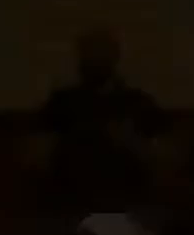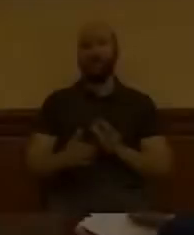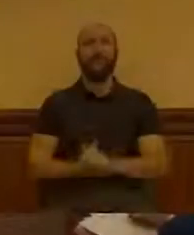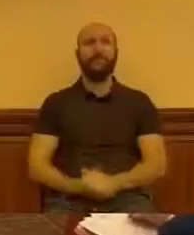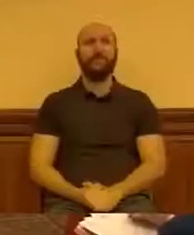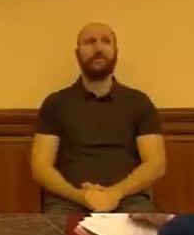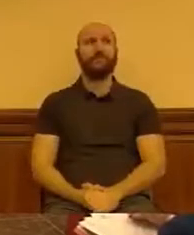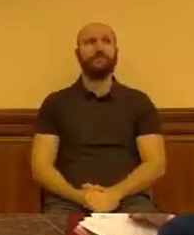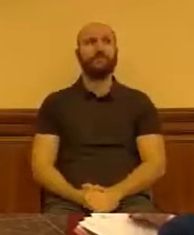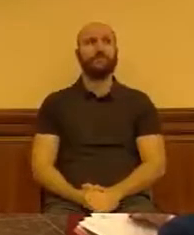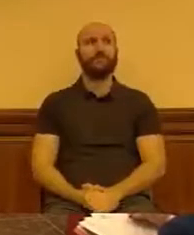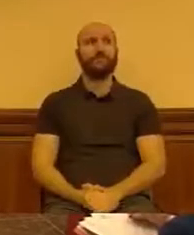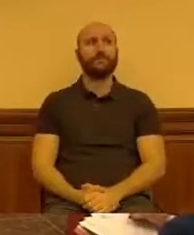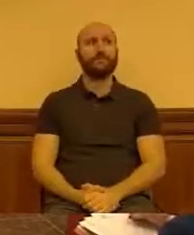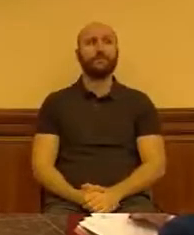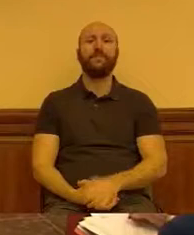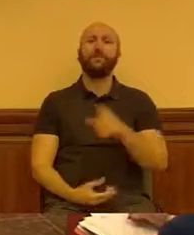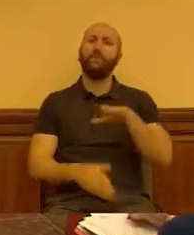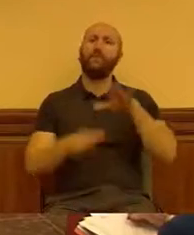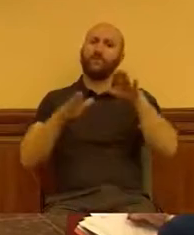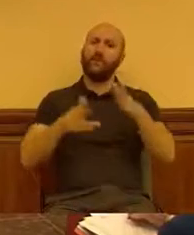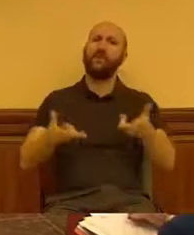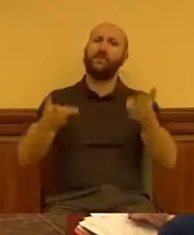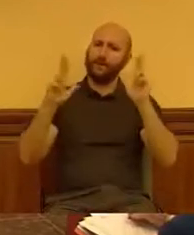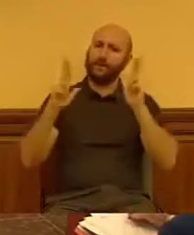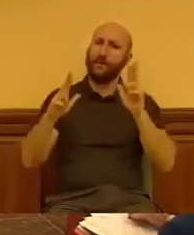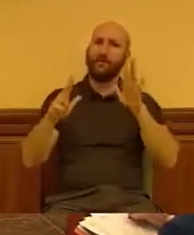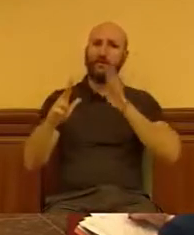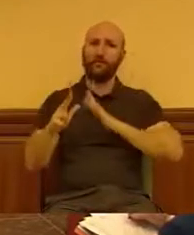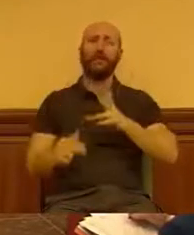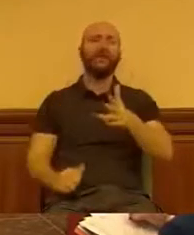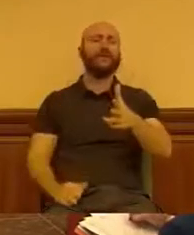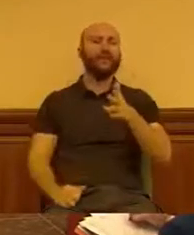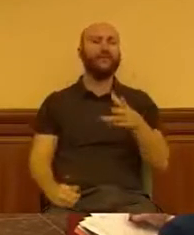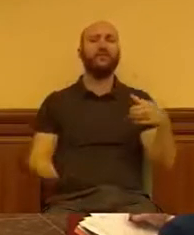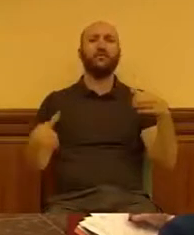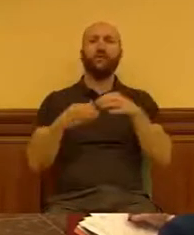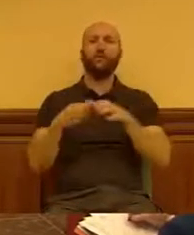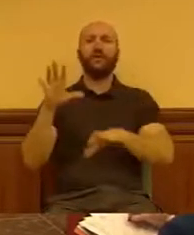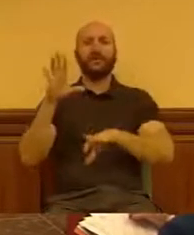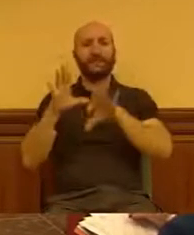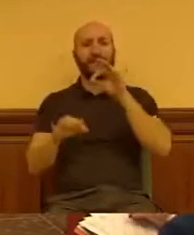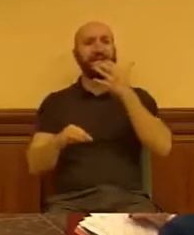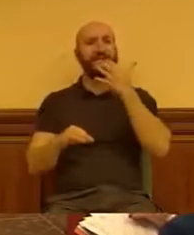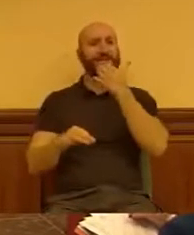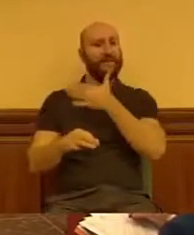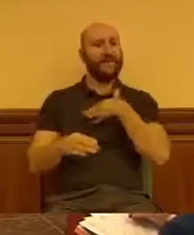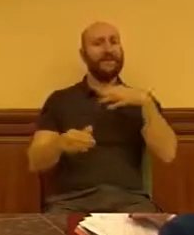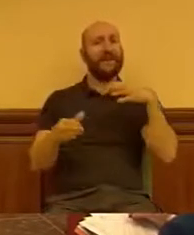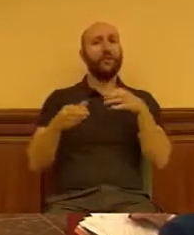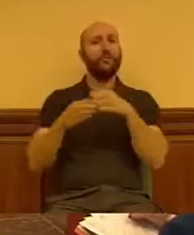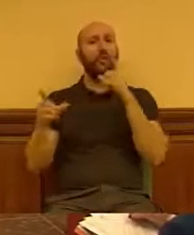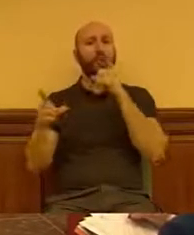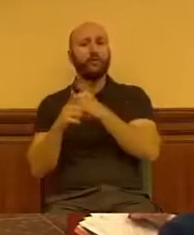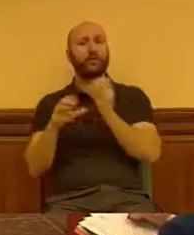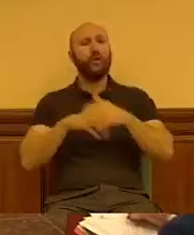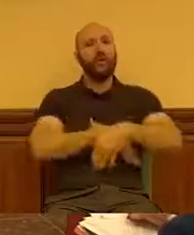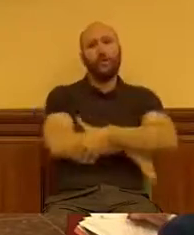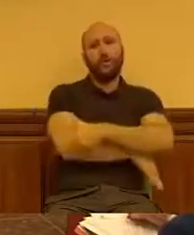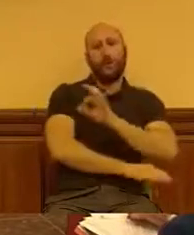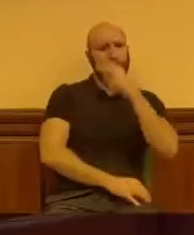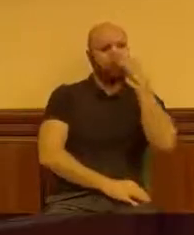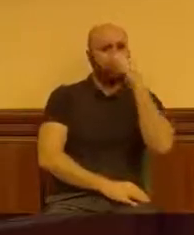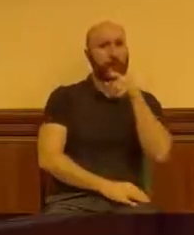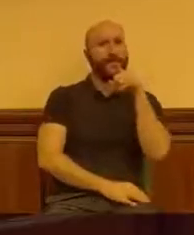Sea usted demócrata, señora Triviño, y respete el derecho de los grupos a decidir si quieren estar en la oposición o en el Gobierno. Esa es la esencia de la